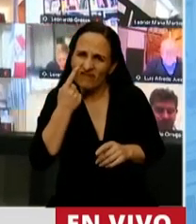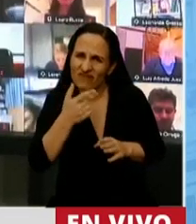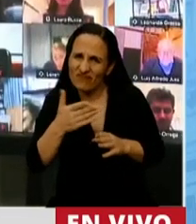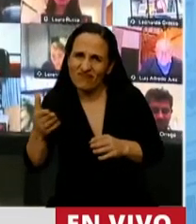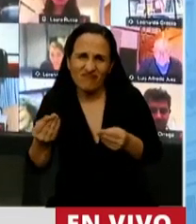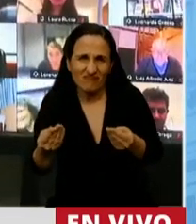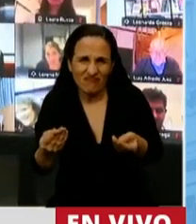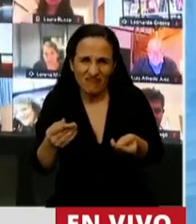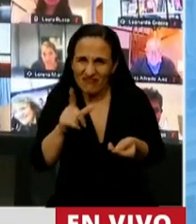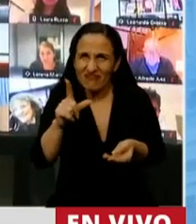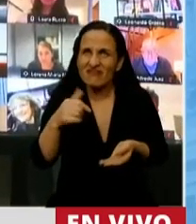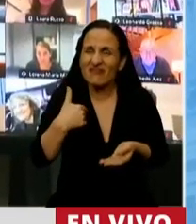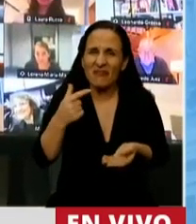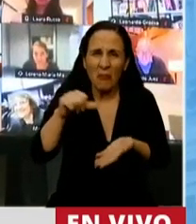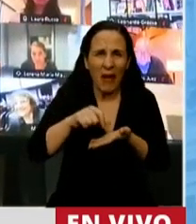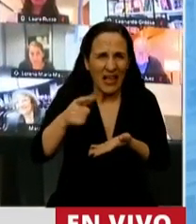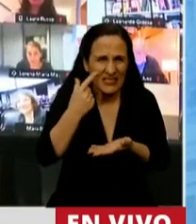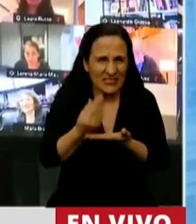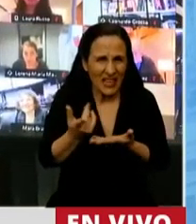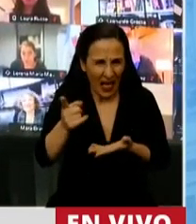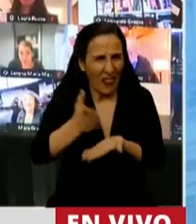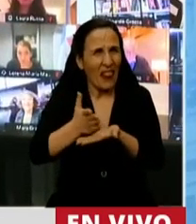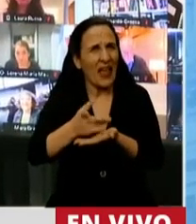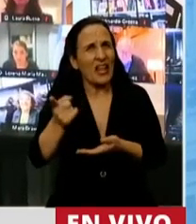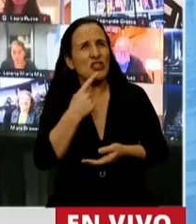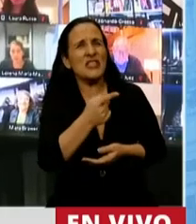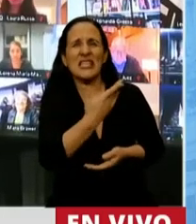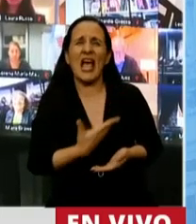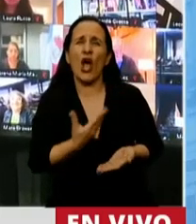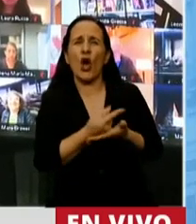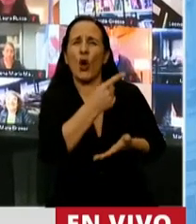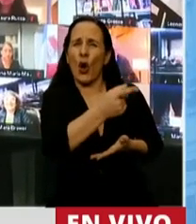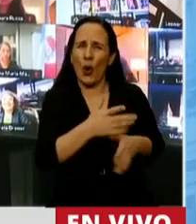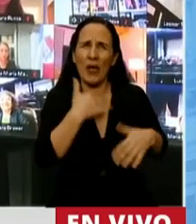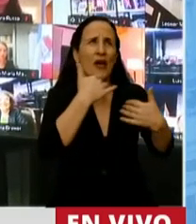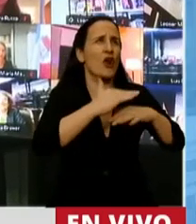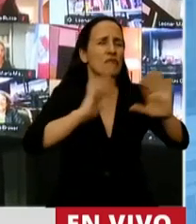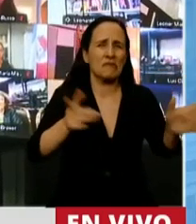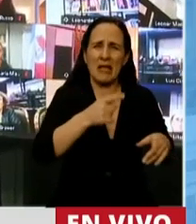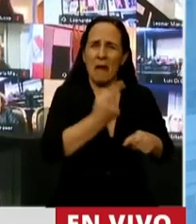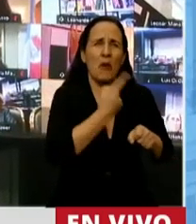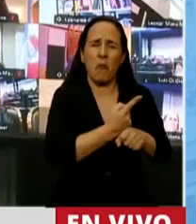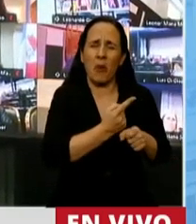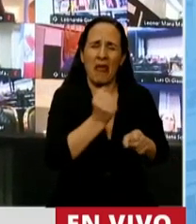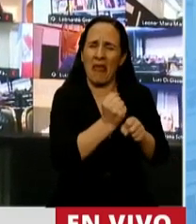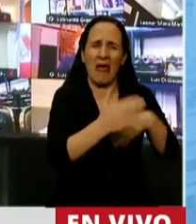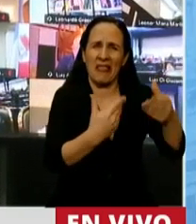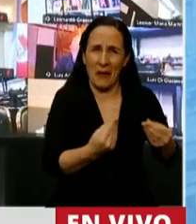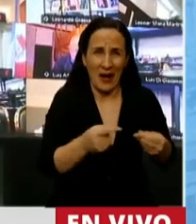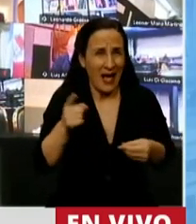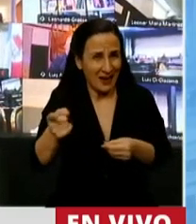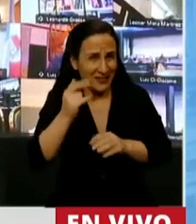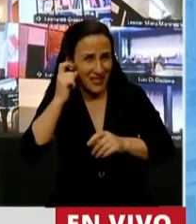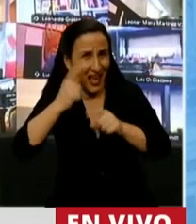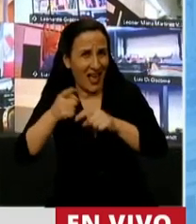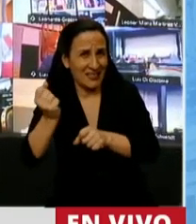¿Desde qué lugar creen tener derecho a decir que este es un gobierno de inútiles e incapaces? Sinceramente, fueron parte del gobierno de Macri.